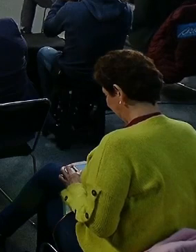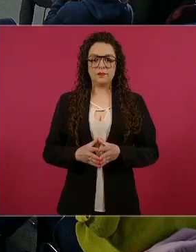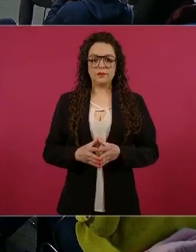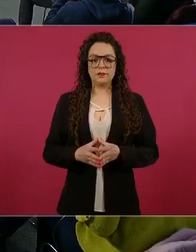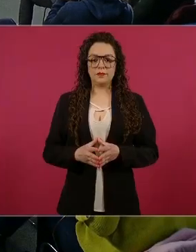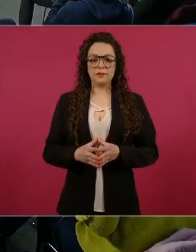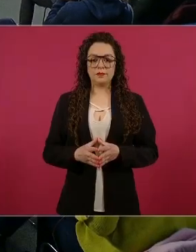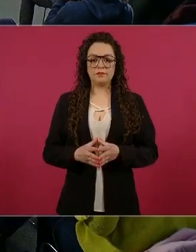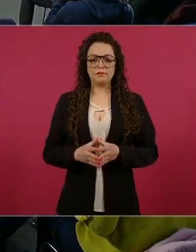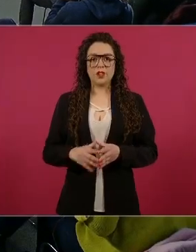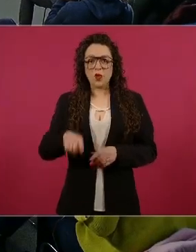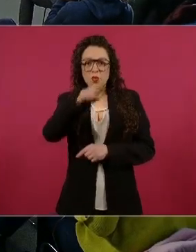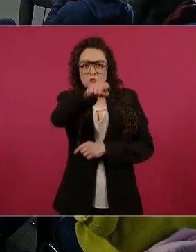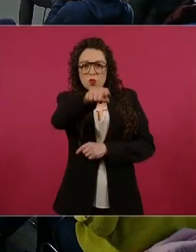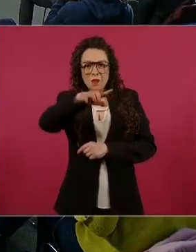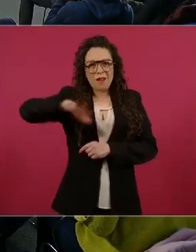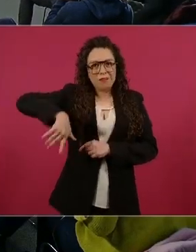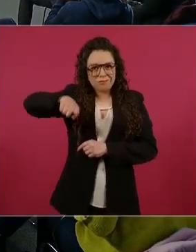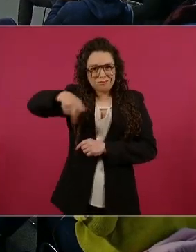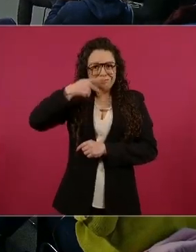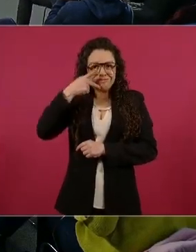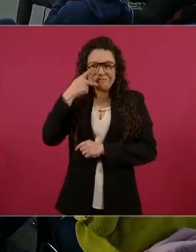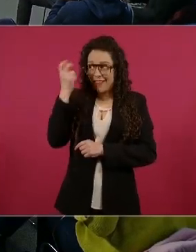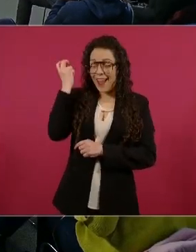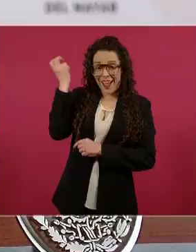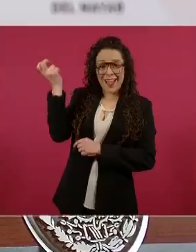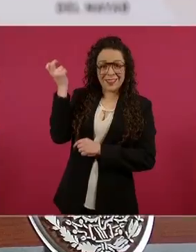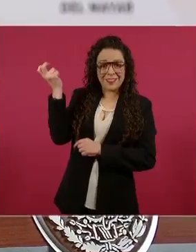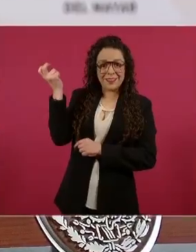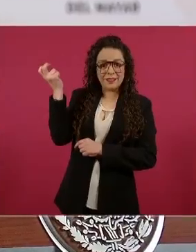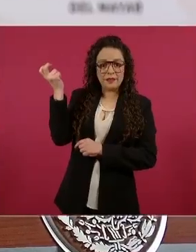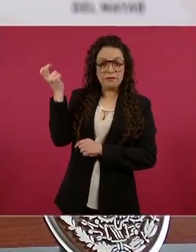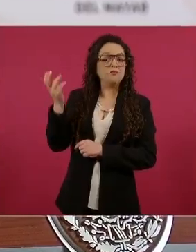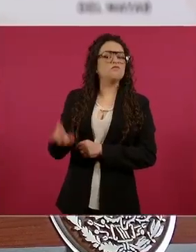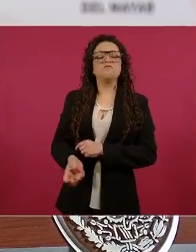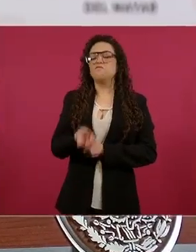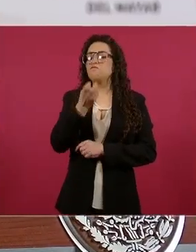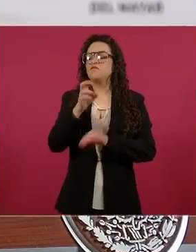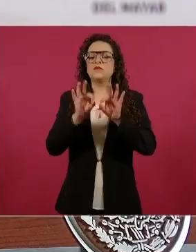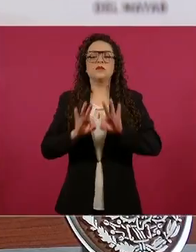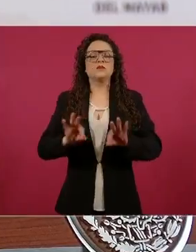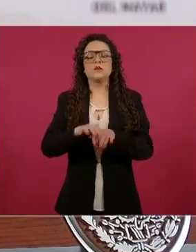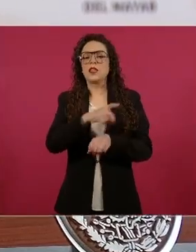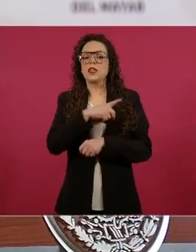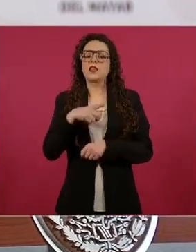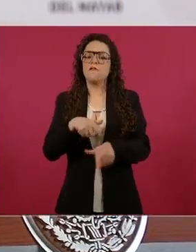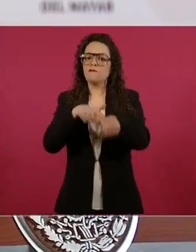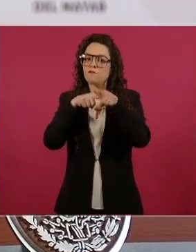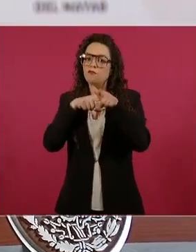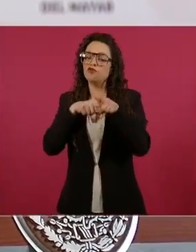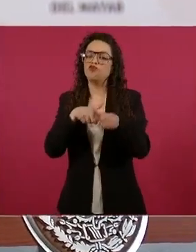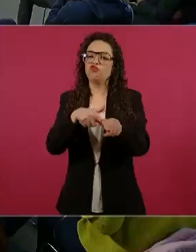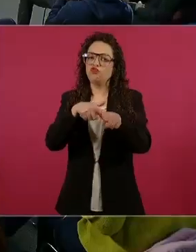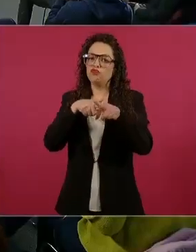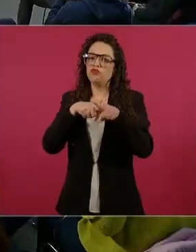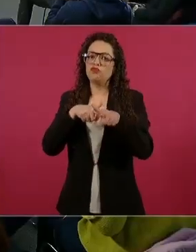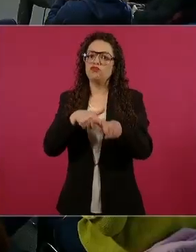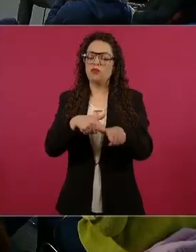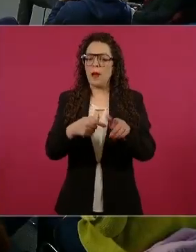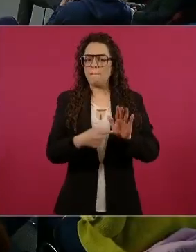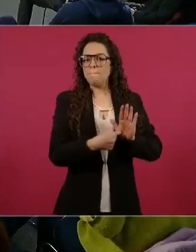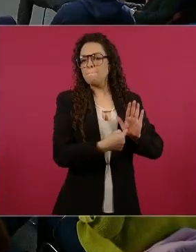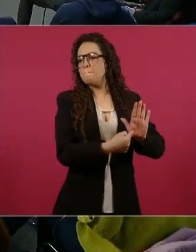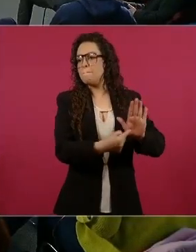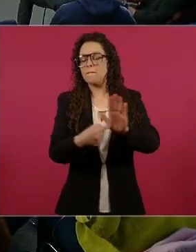que te referías, ¿no? Bueno, esto hay que continuarlo. Vamos a presentar dentro de una